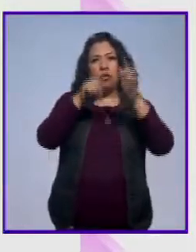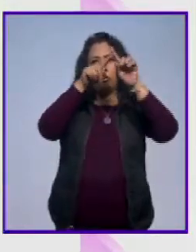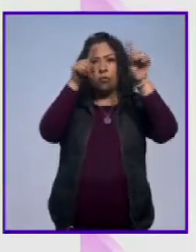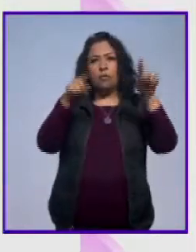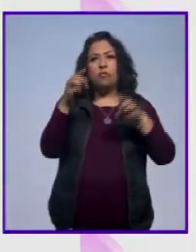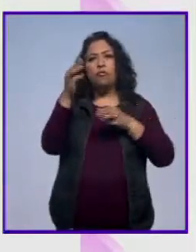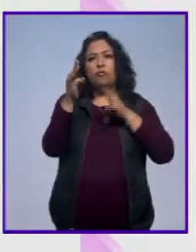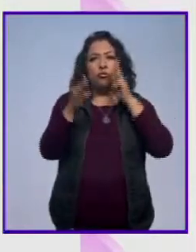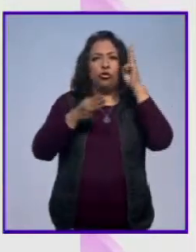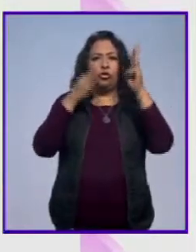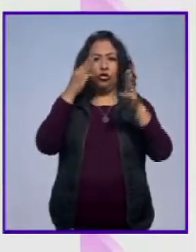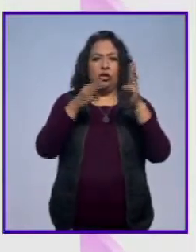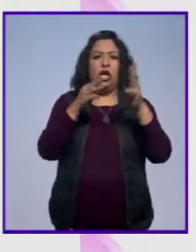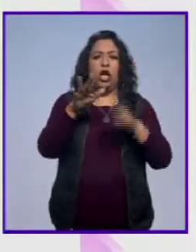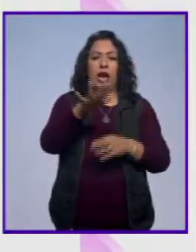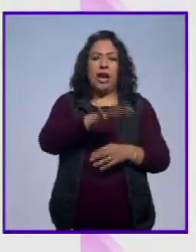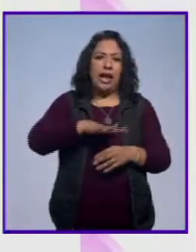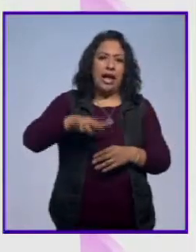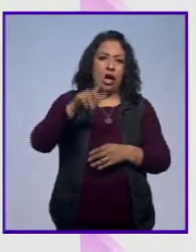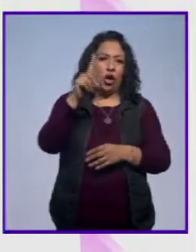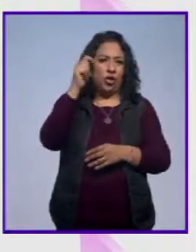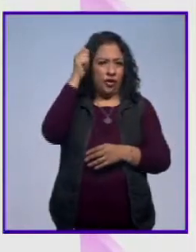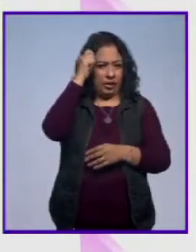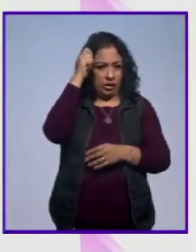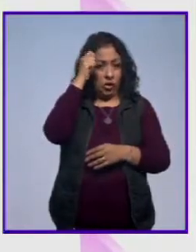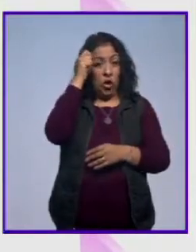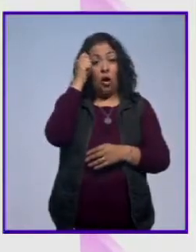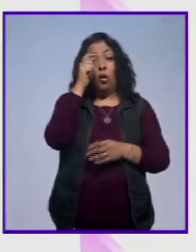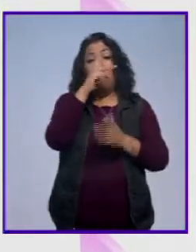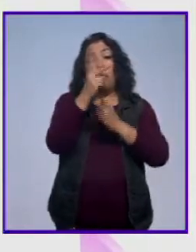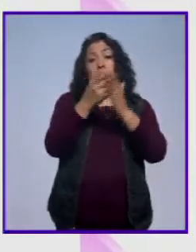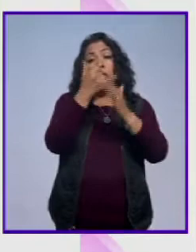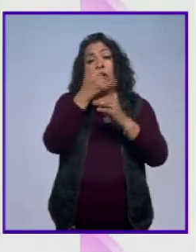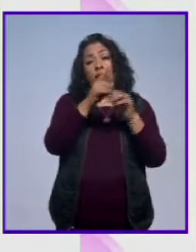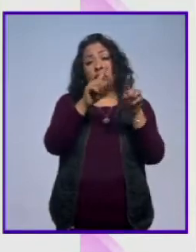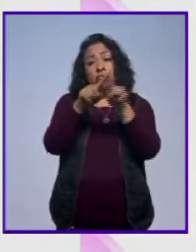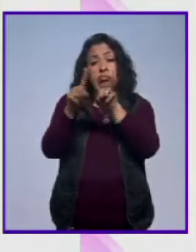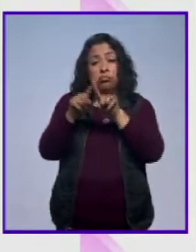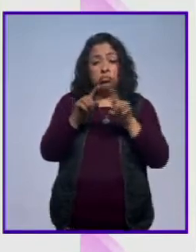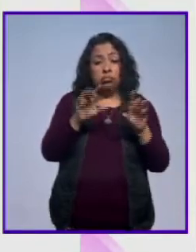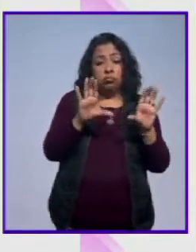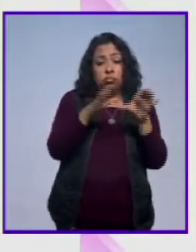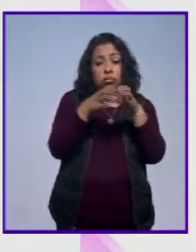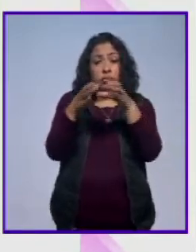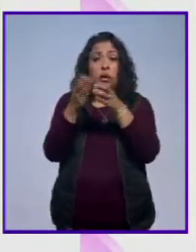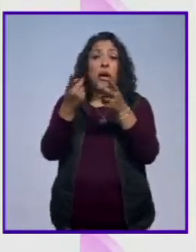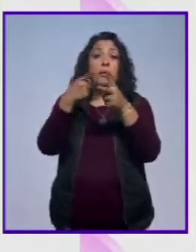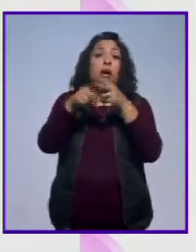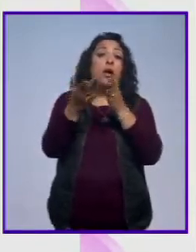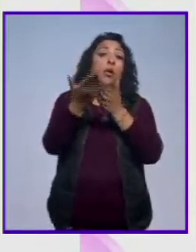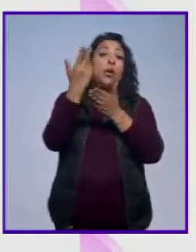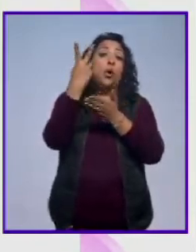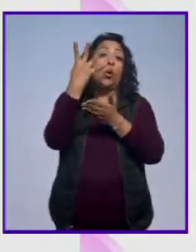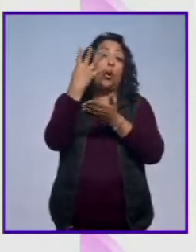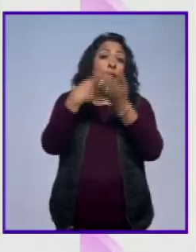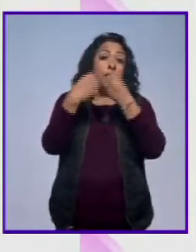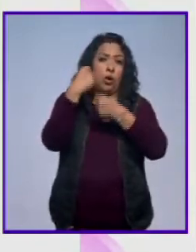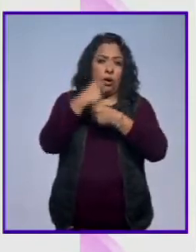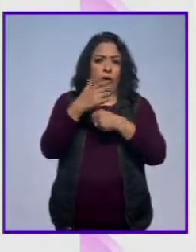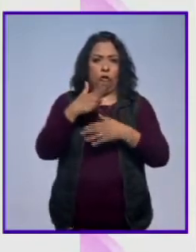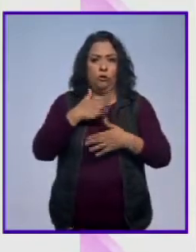Museo Animista del Lago de Texcoco, un proyecto multidisciplinario que surgió hace cuatro años. Yo soy